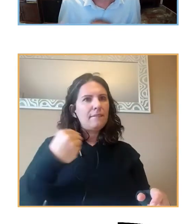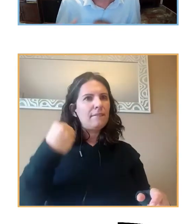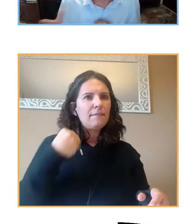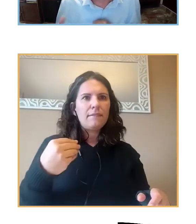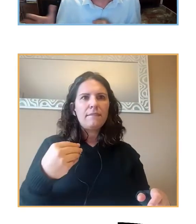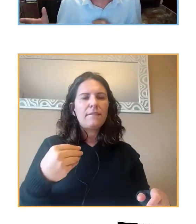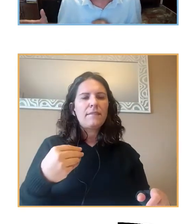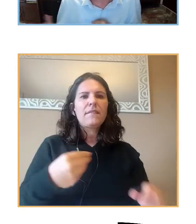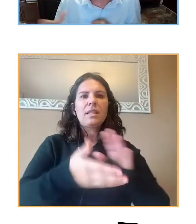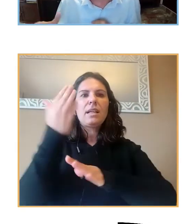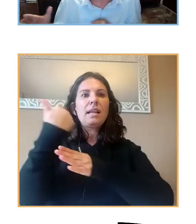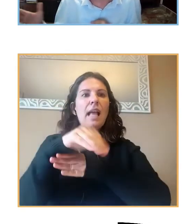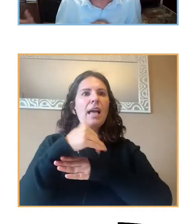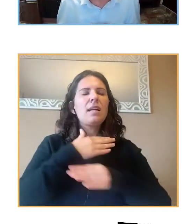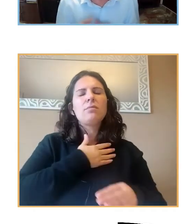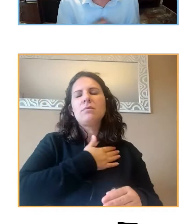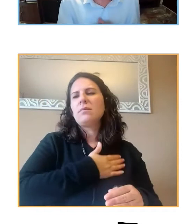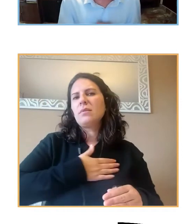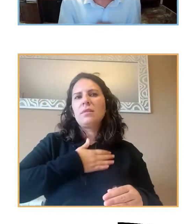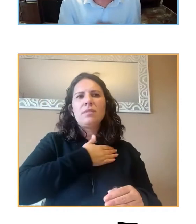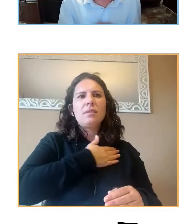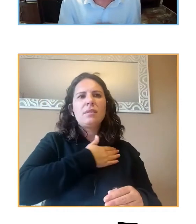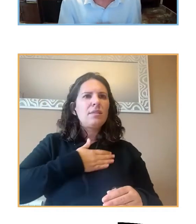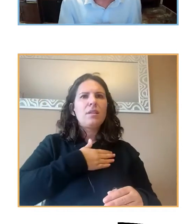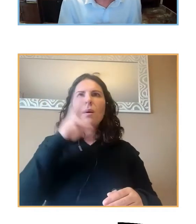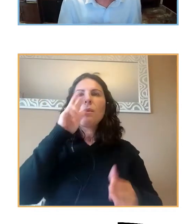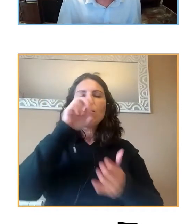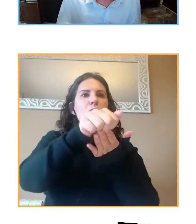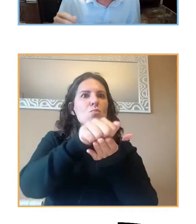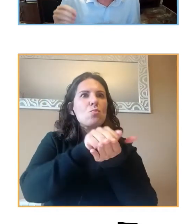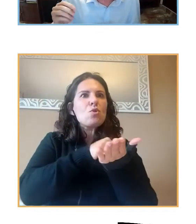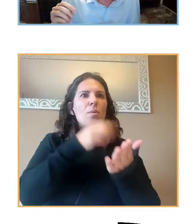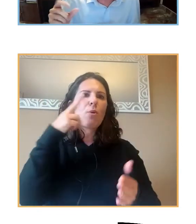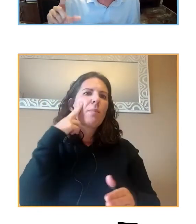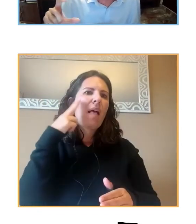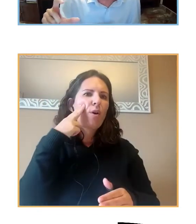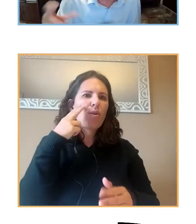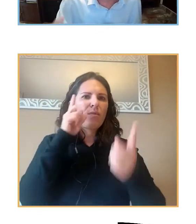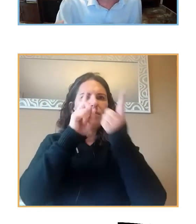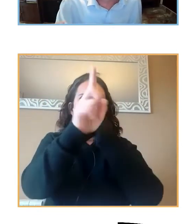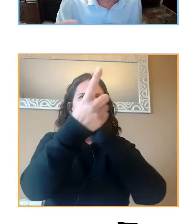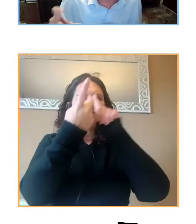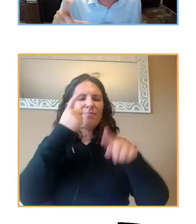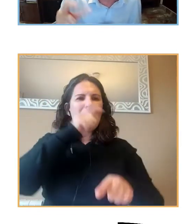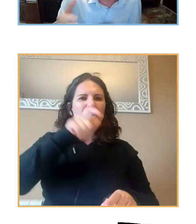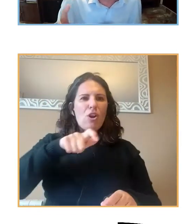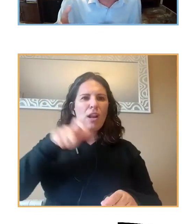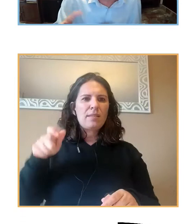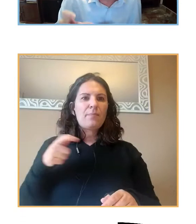bajar a la calle era un gusto no ver a nadie, ya que me da miedo cruzarme con la gente. Esto significó que las primeras fases del